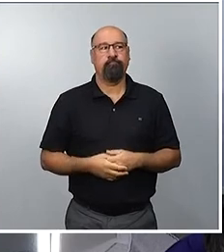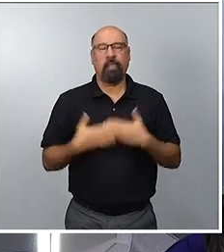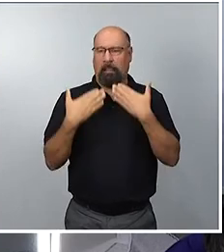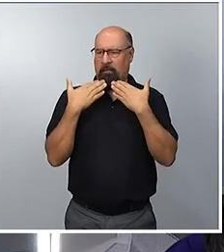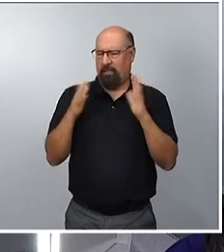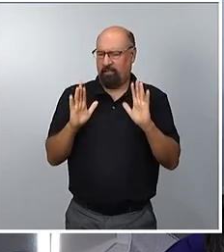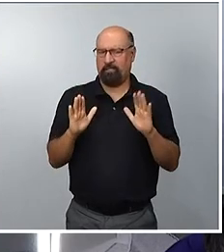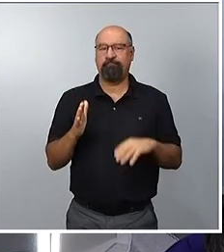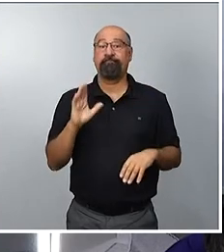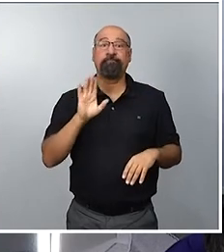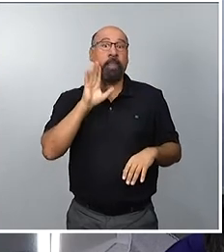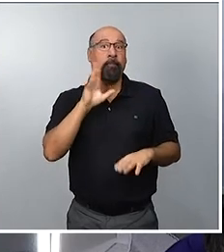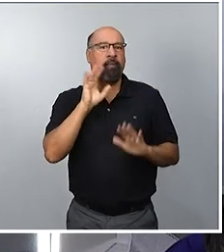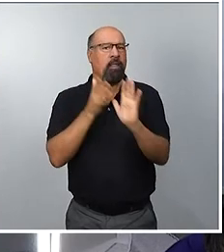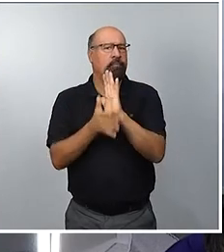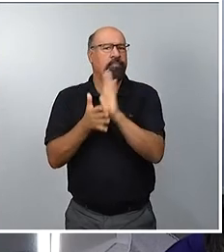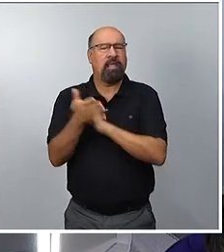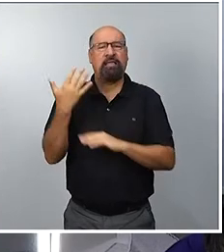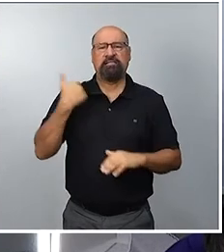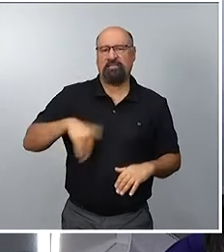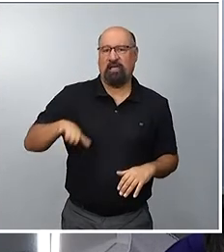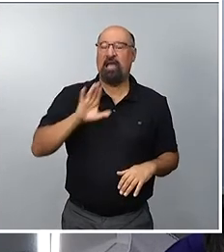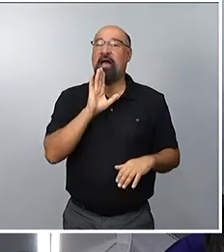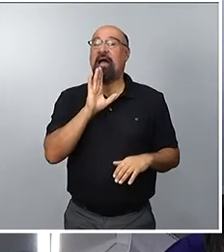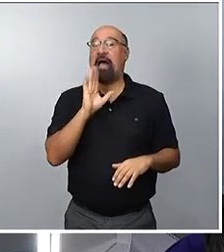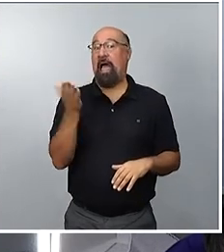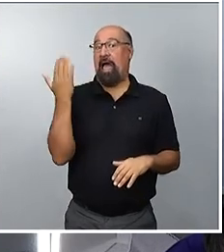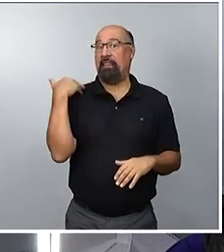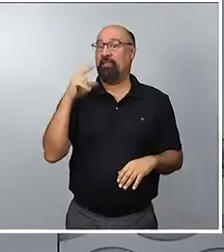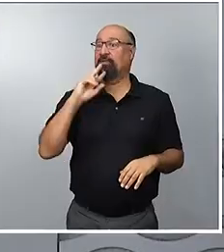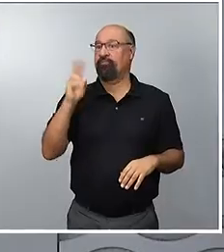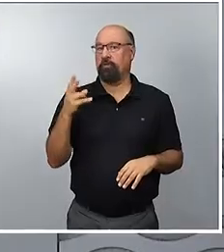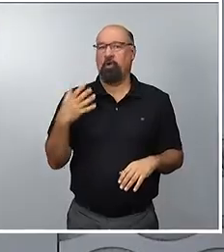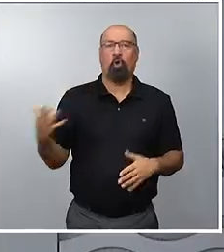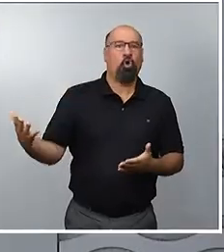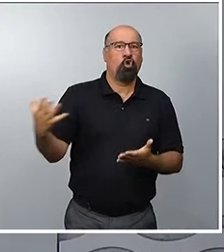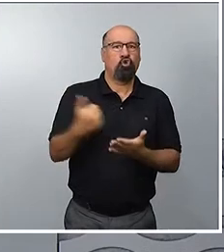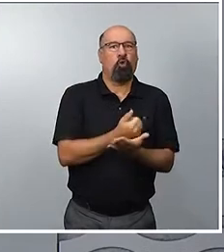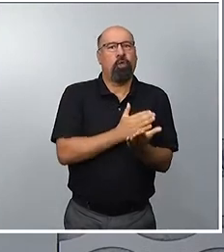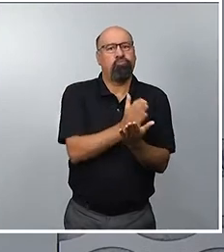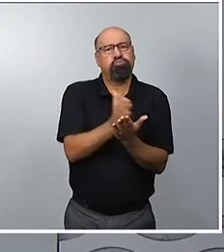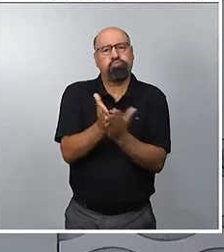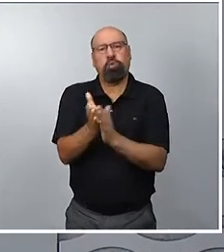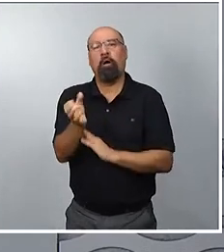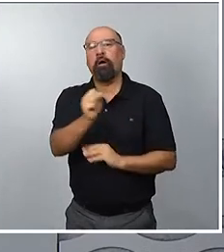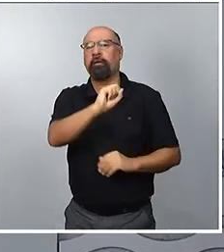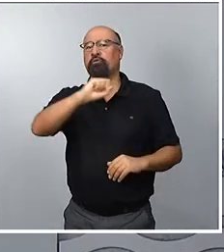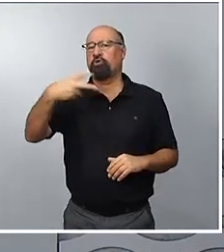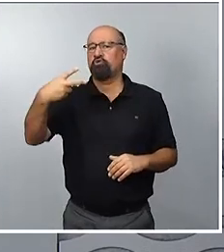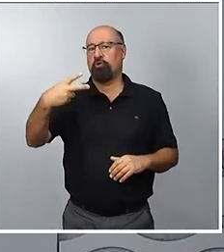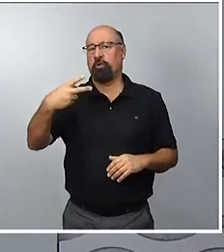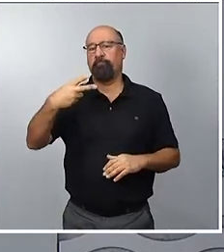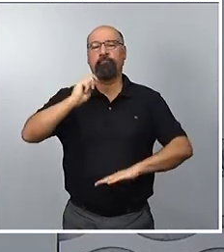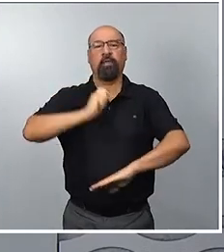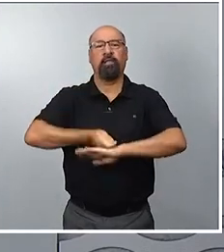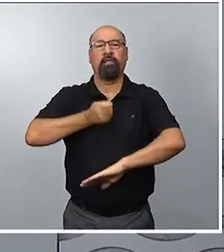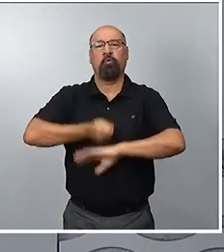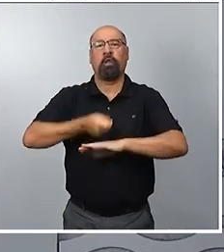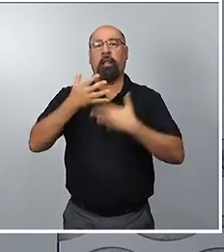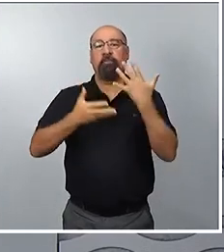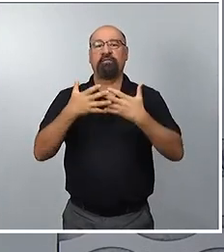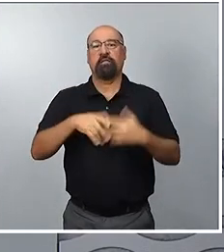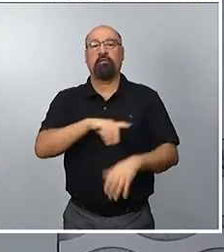me parece que me he referido a ello en mi anterior respuesta. Todas las resoluciones del Tribunal Administrativo del Deporte son